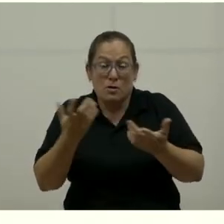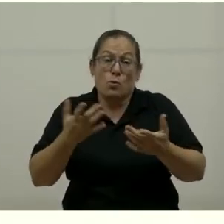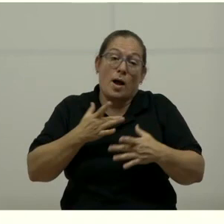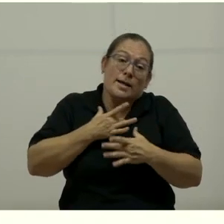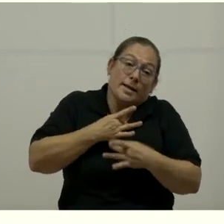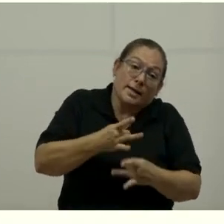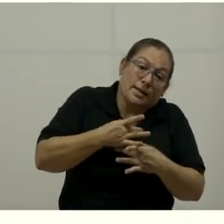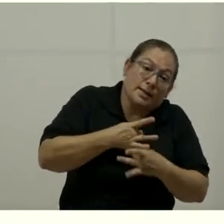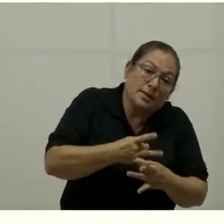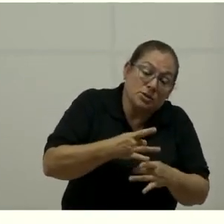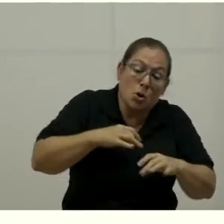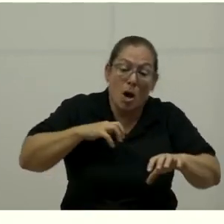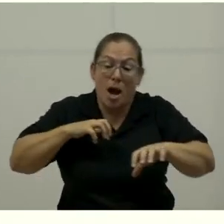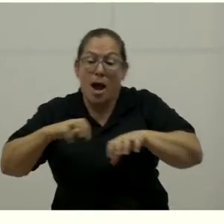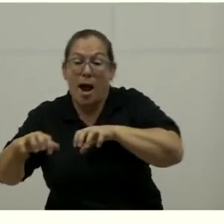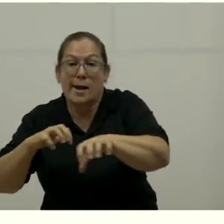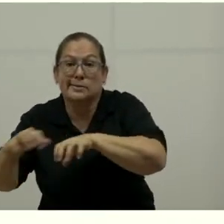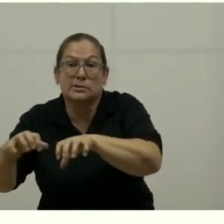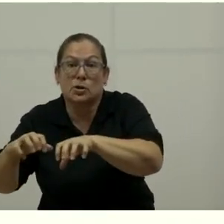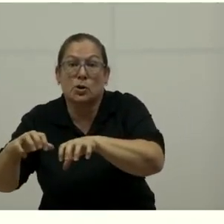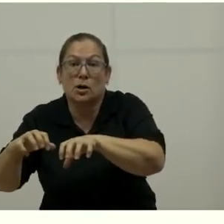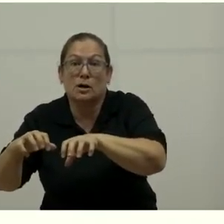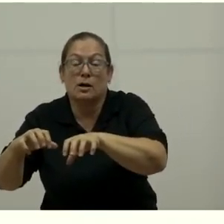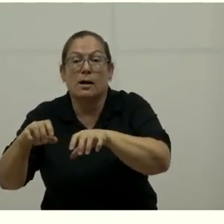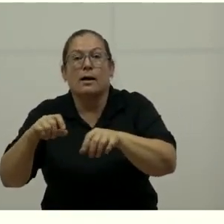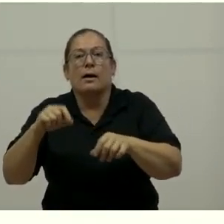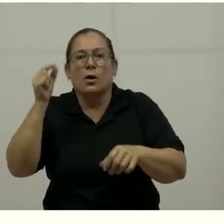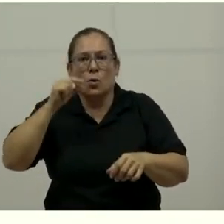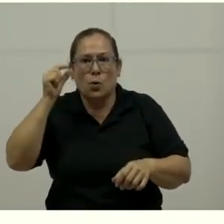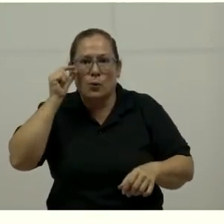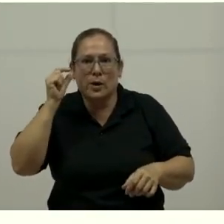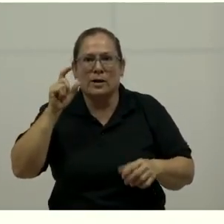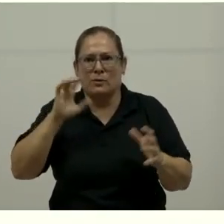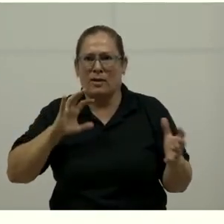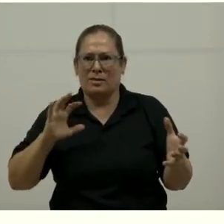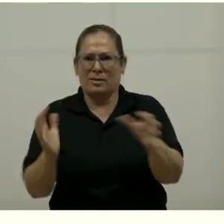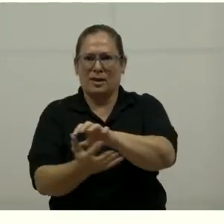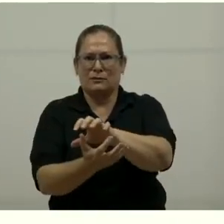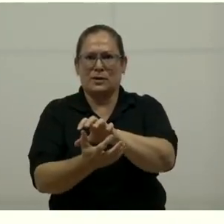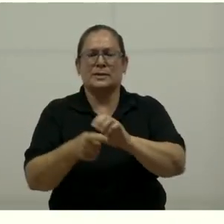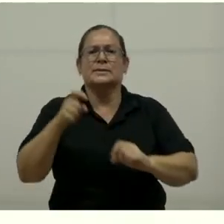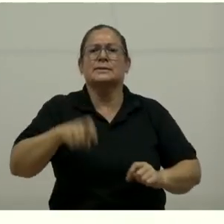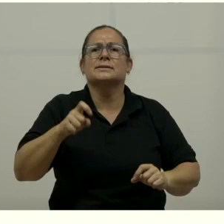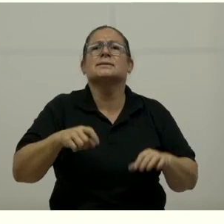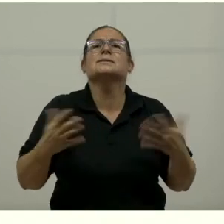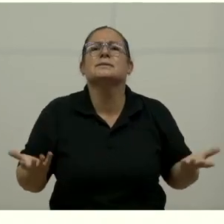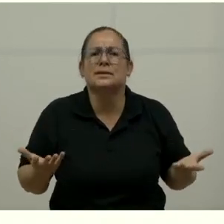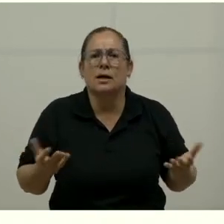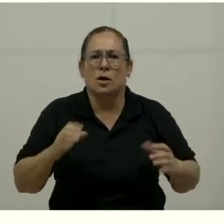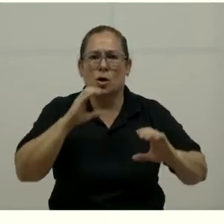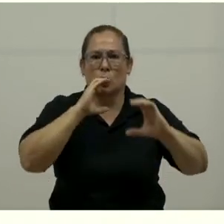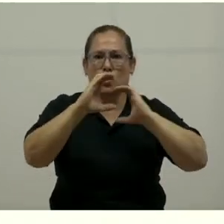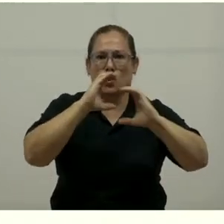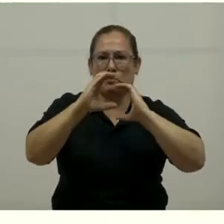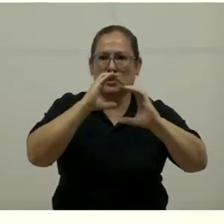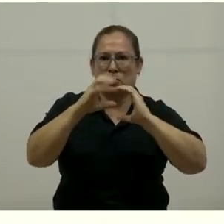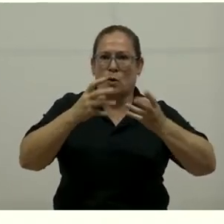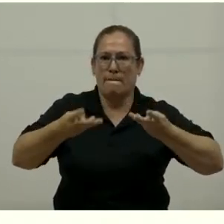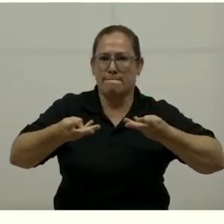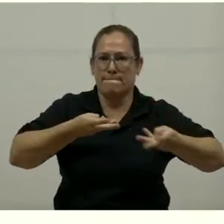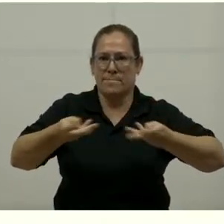intenciones, a acciones que muevan la aguja. Porque este gobierno de transformación va a requerir de comunicación y un mercadeo